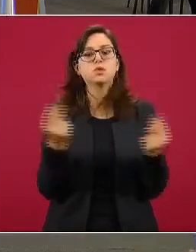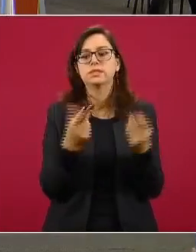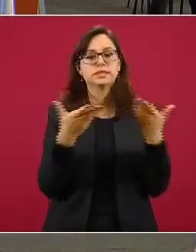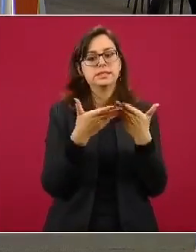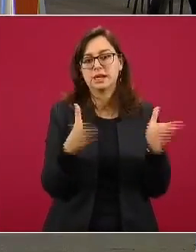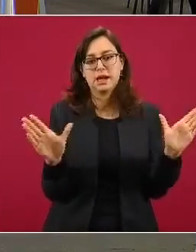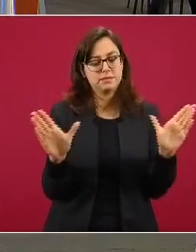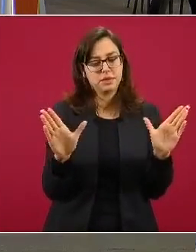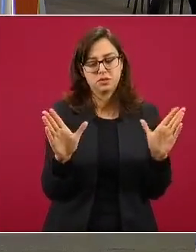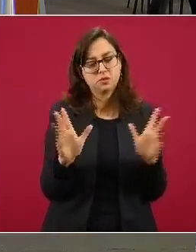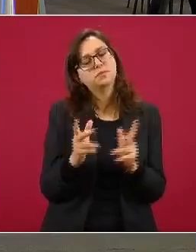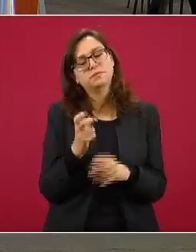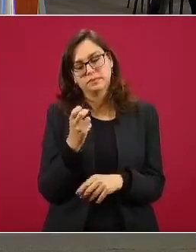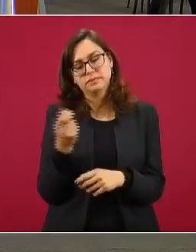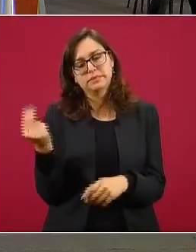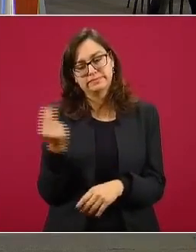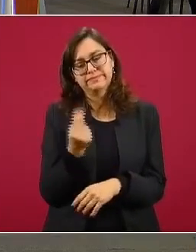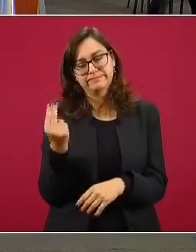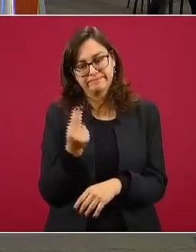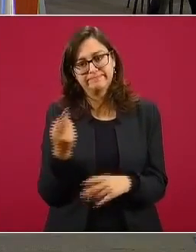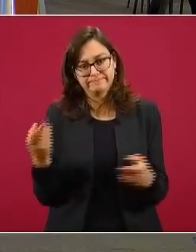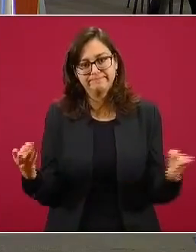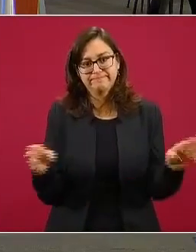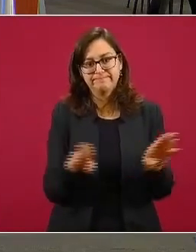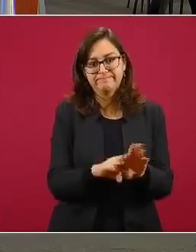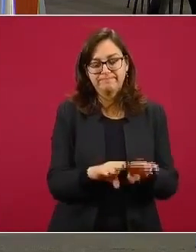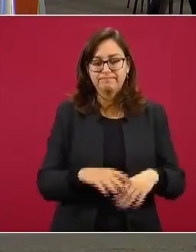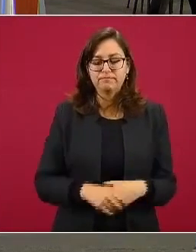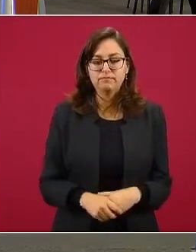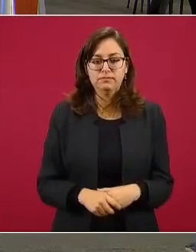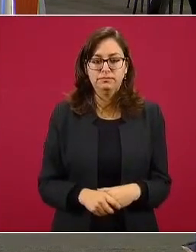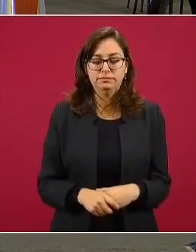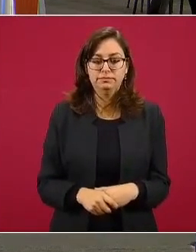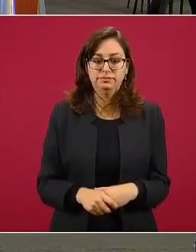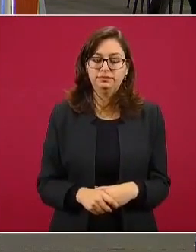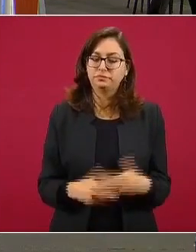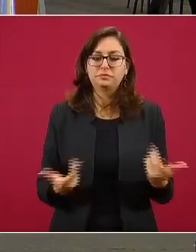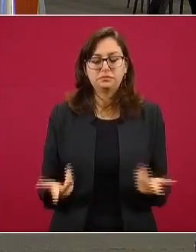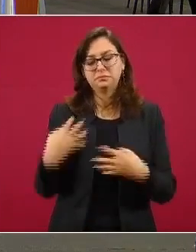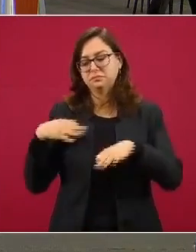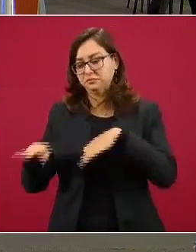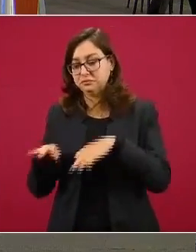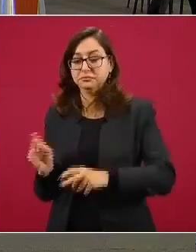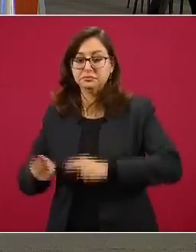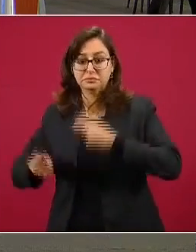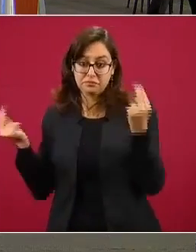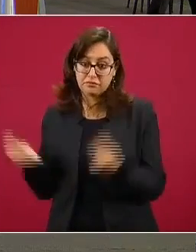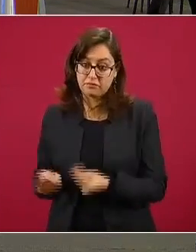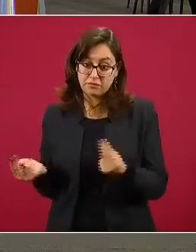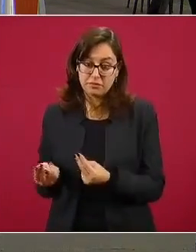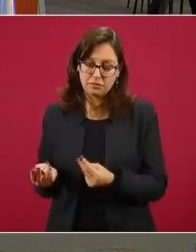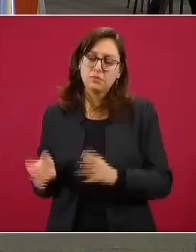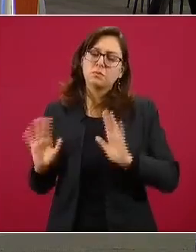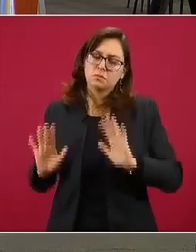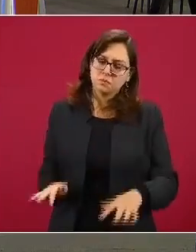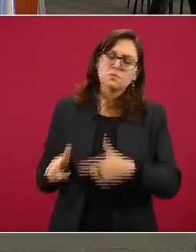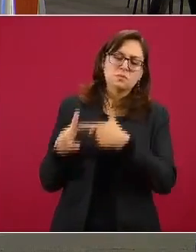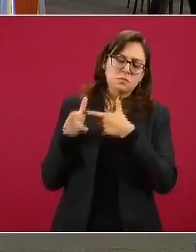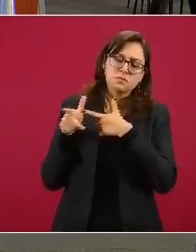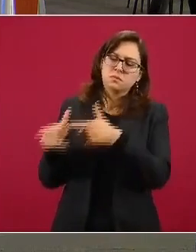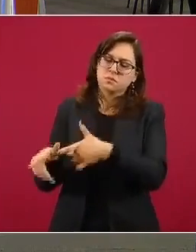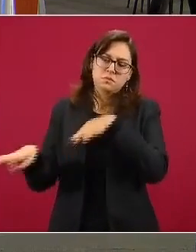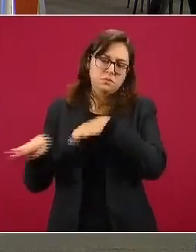mantenerse en funcionamiento. Por supuesto, las actividades esenciales, en particular las productivas deben seguir